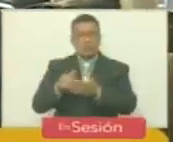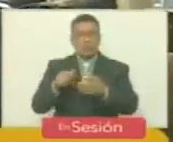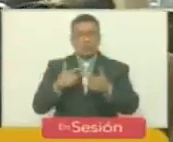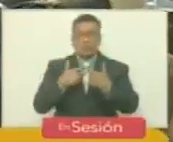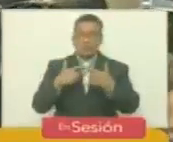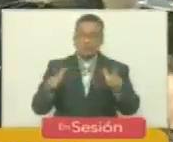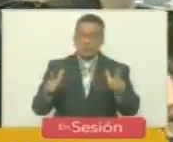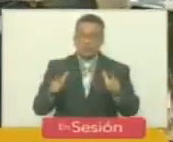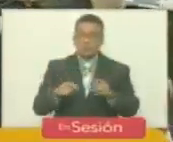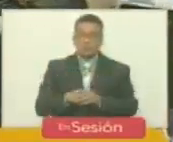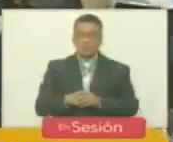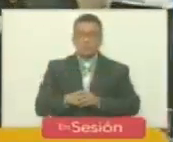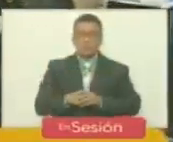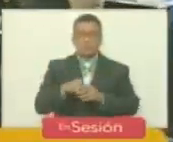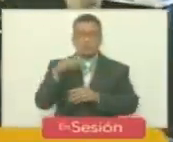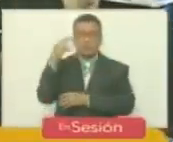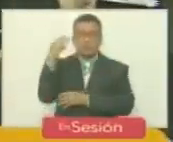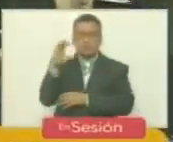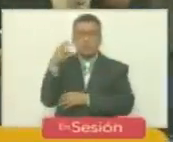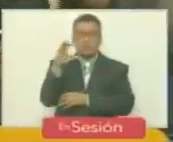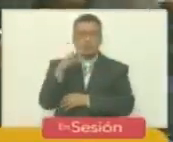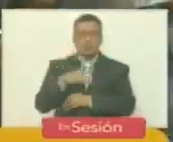independencia de Colombia.